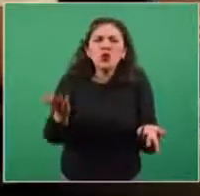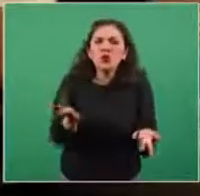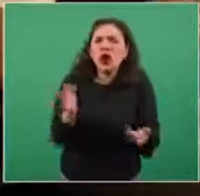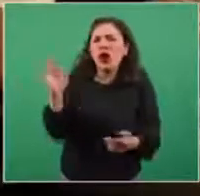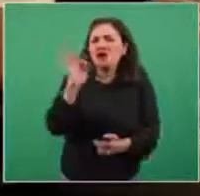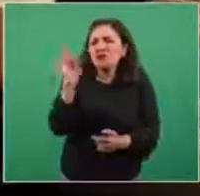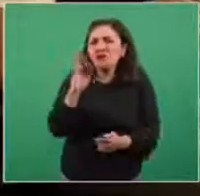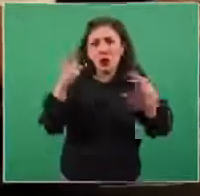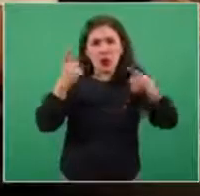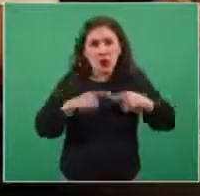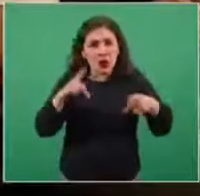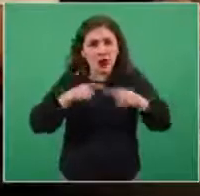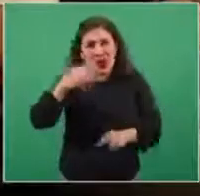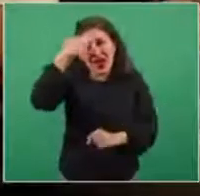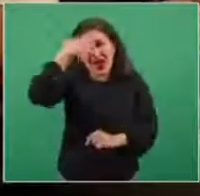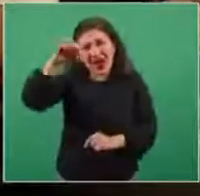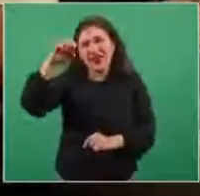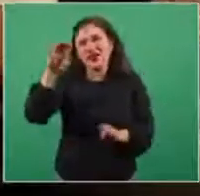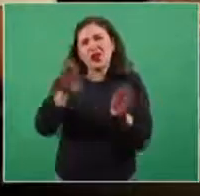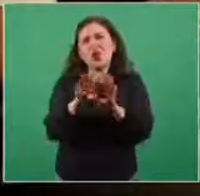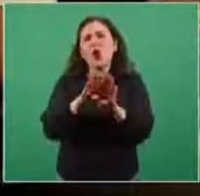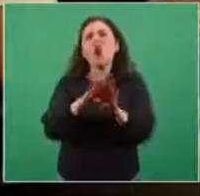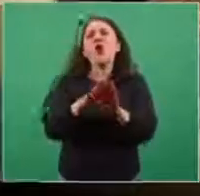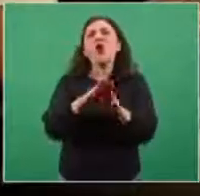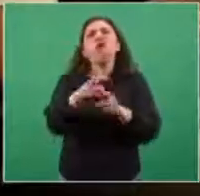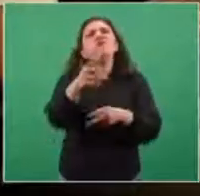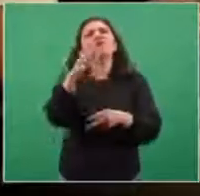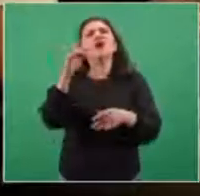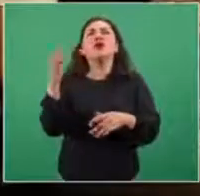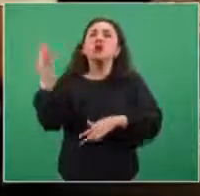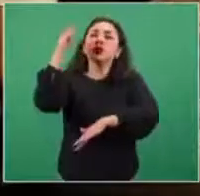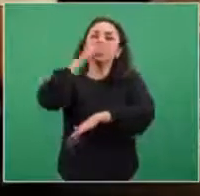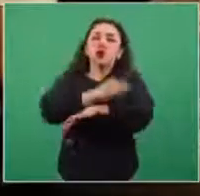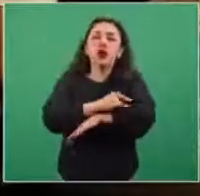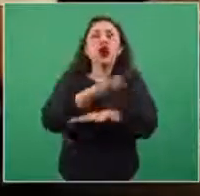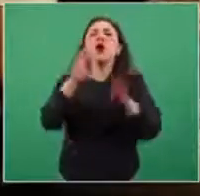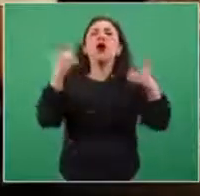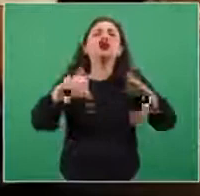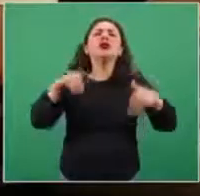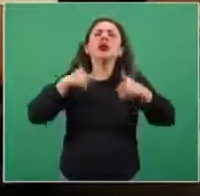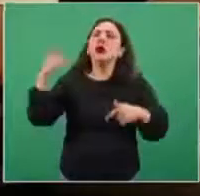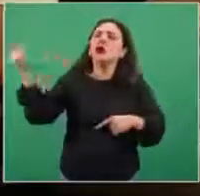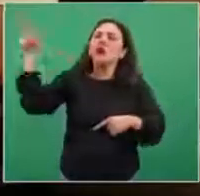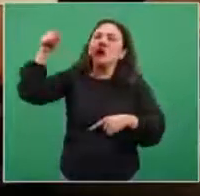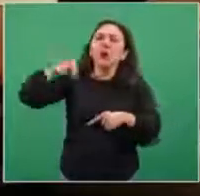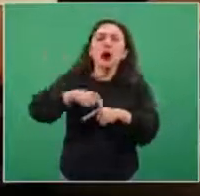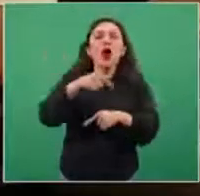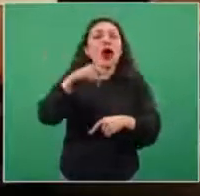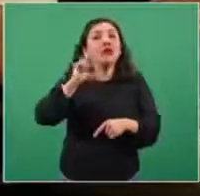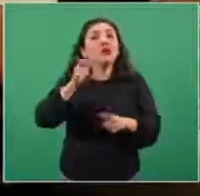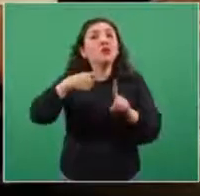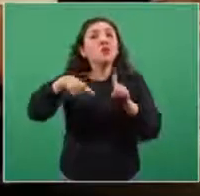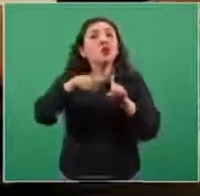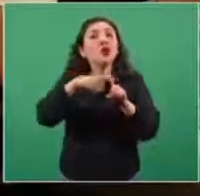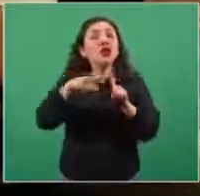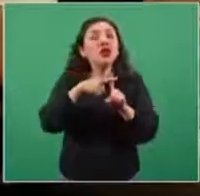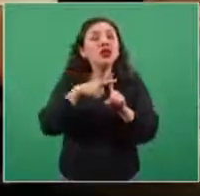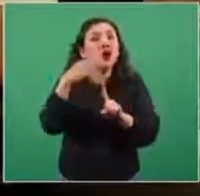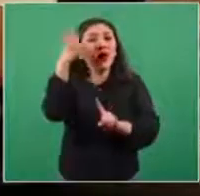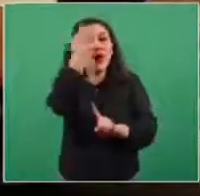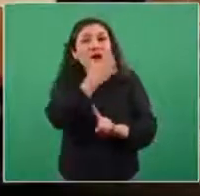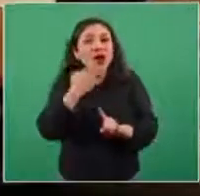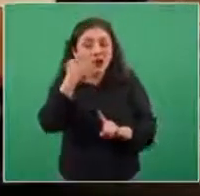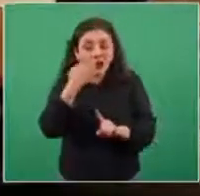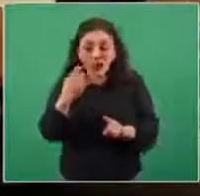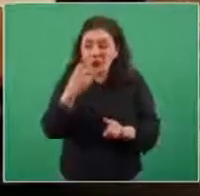aquellos extranjeros que van de paso nada más, salen positivos y como en México no tenemos esta política de